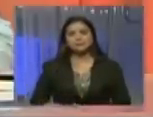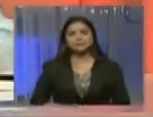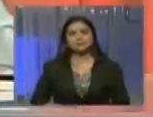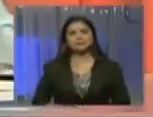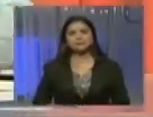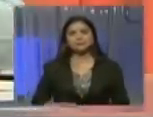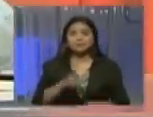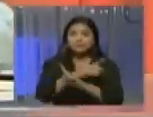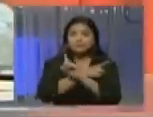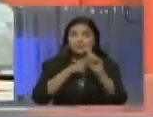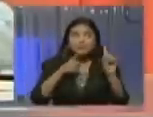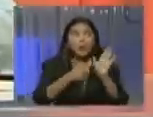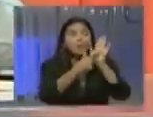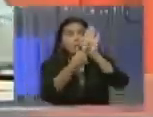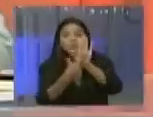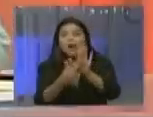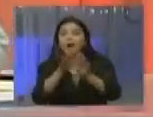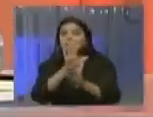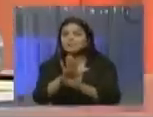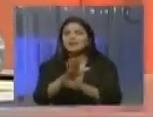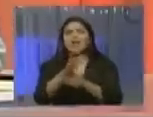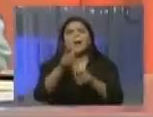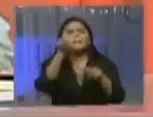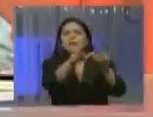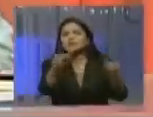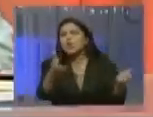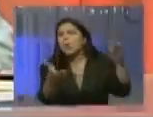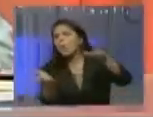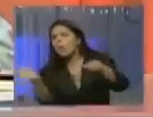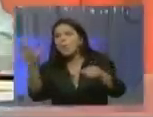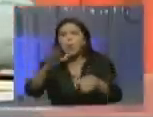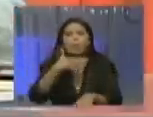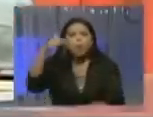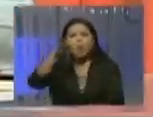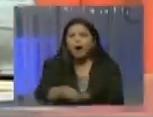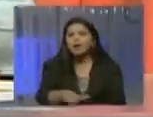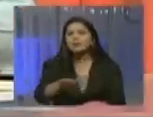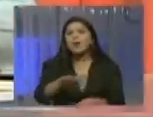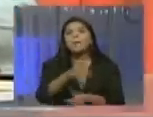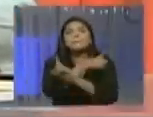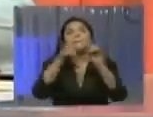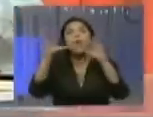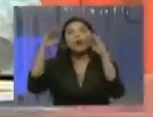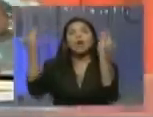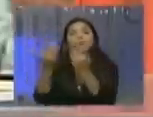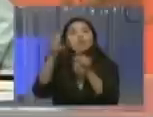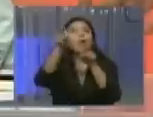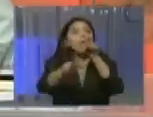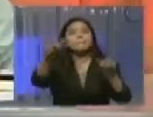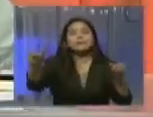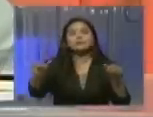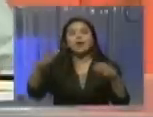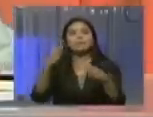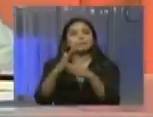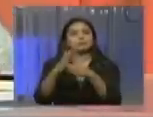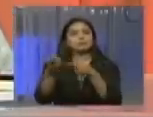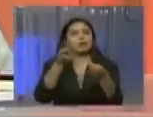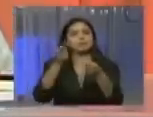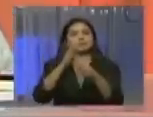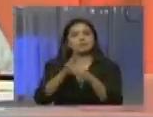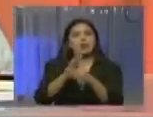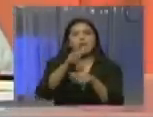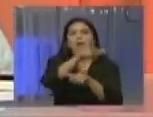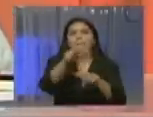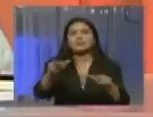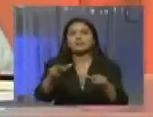Pero lo presentaban en tal forma, con cadáveres muertos, que en el mundo entero la gente la paralizan. La gente